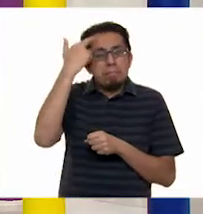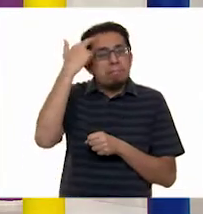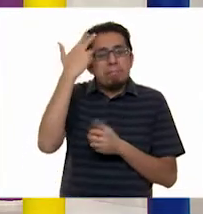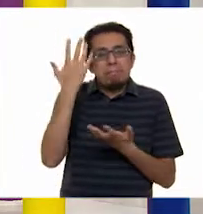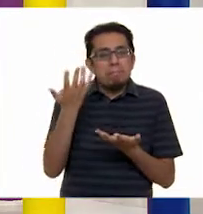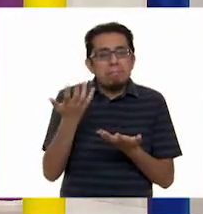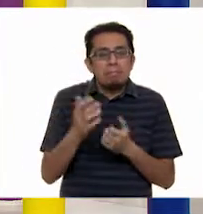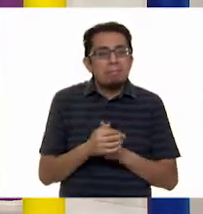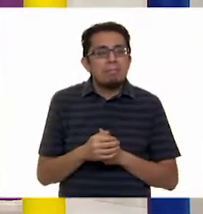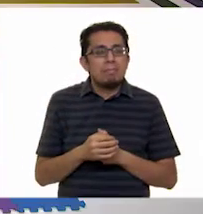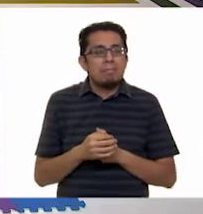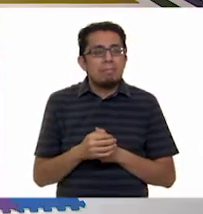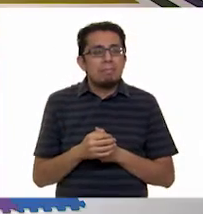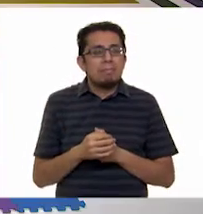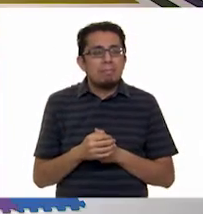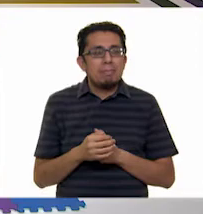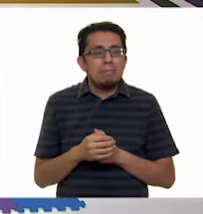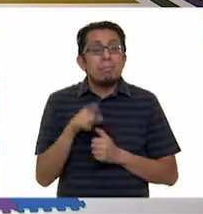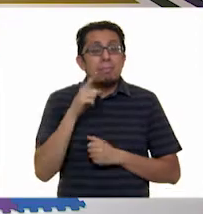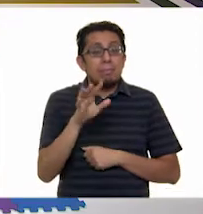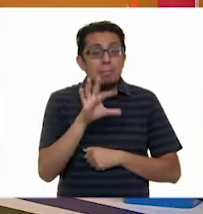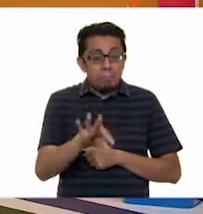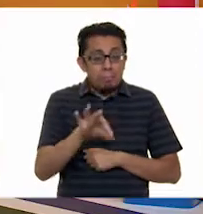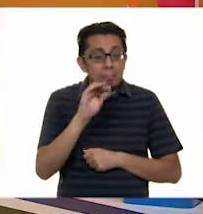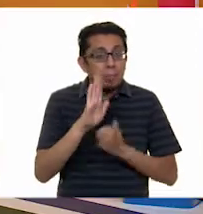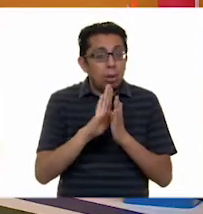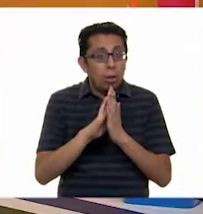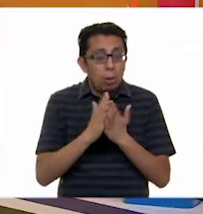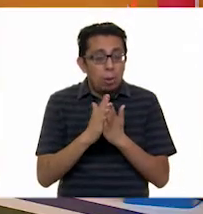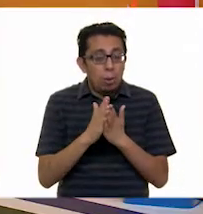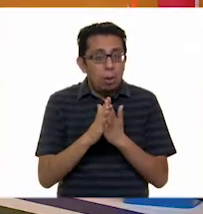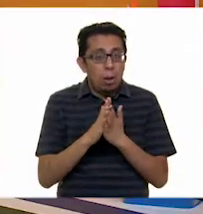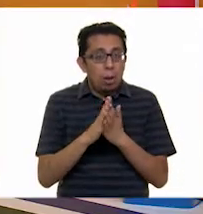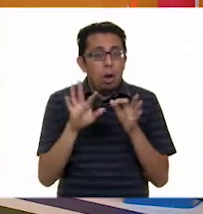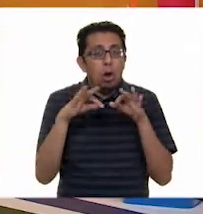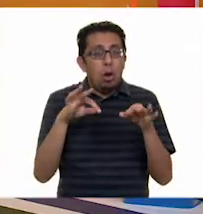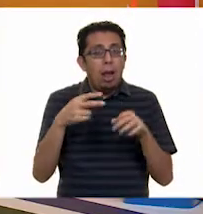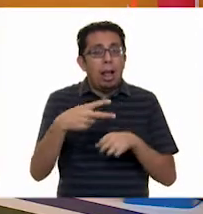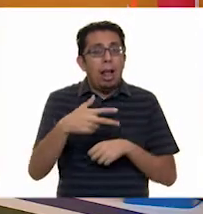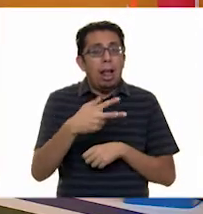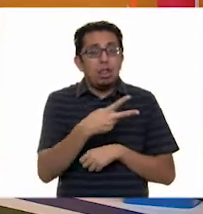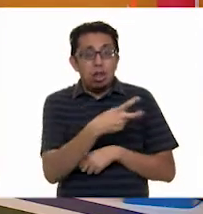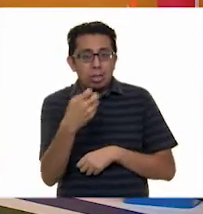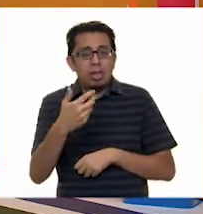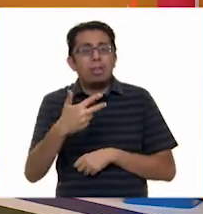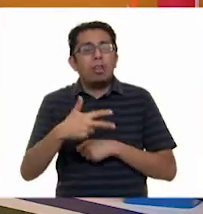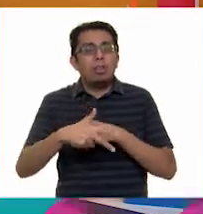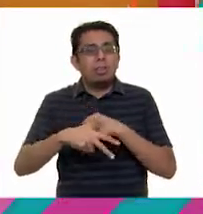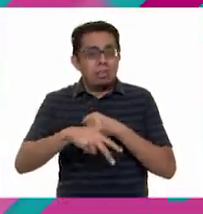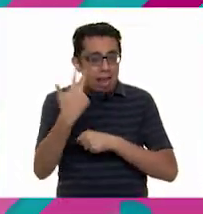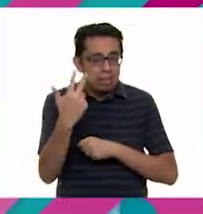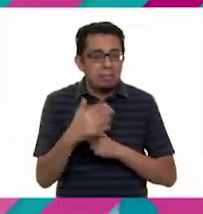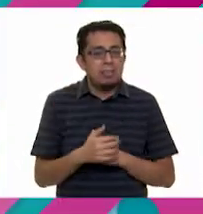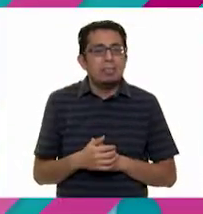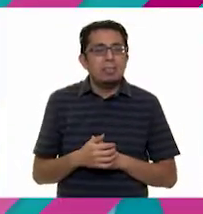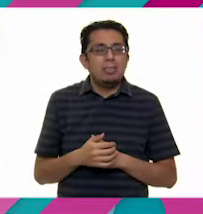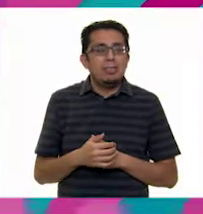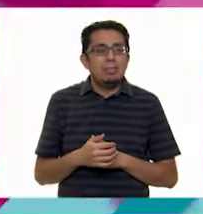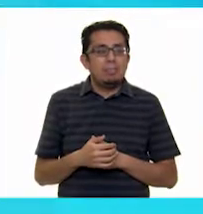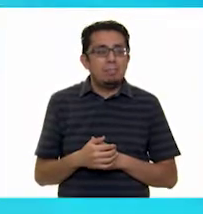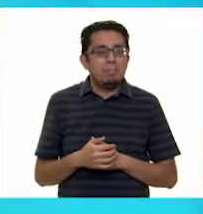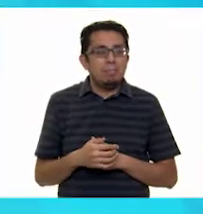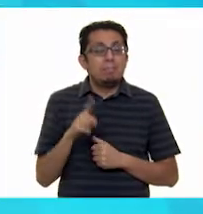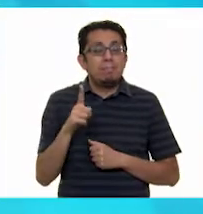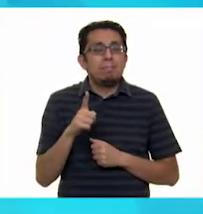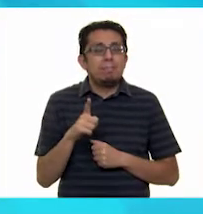no. Ah, bueno, pues tú la puedes encontrar en la página 213 de tu libro. 213, 213. Del libro de